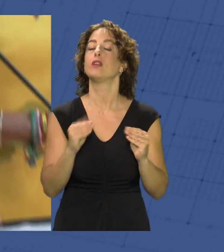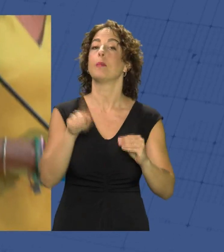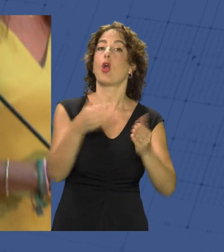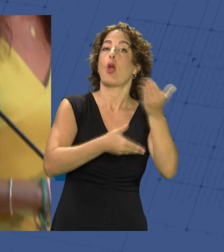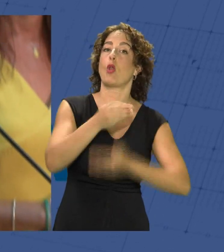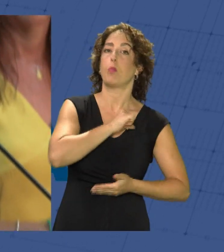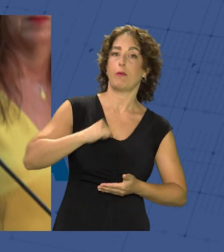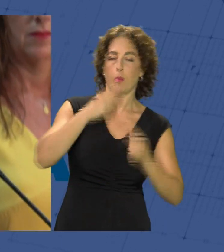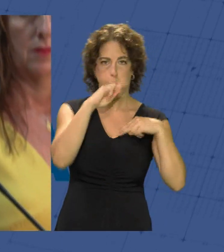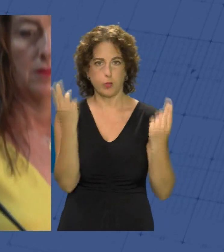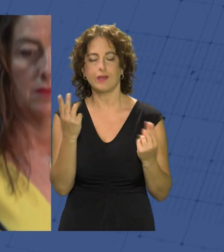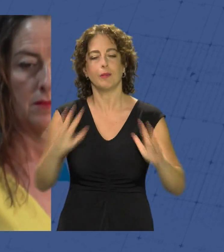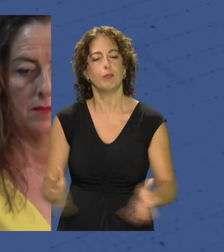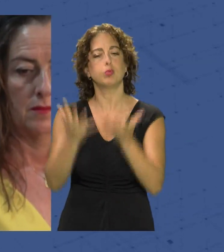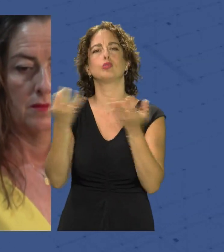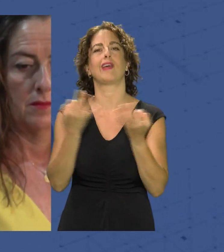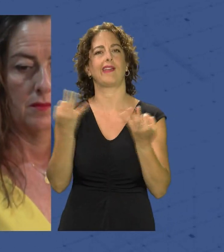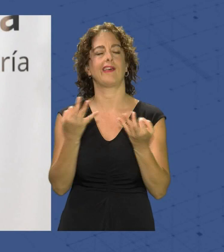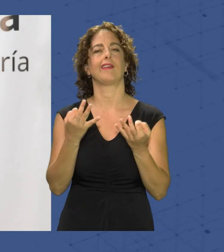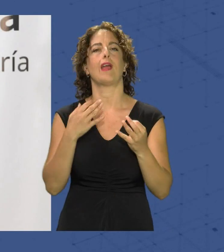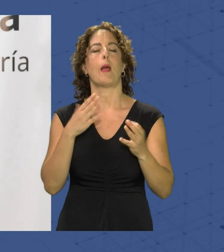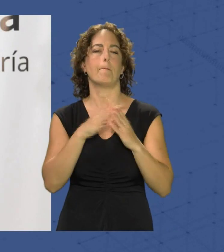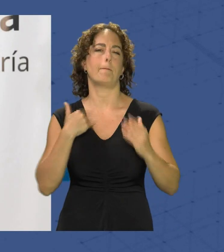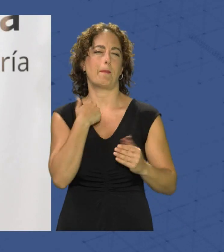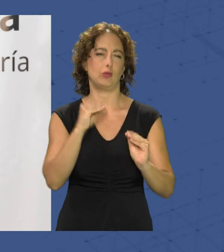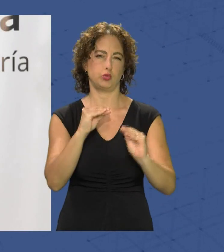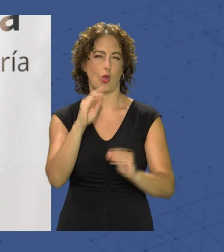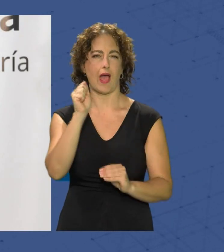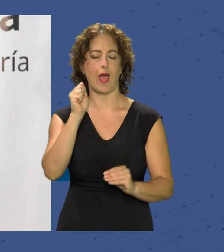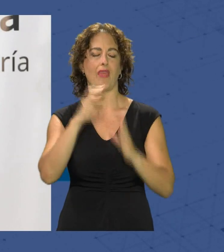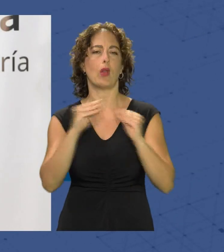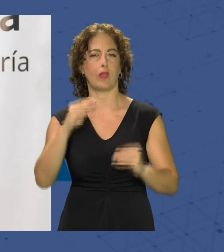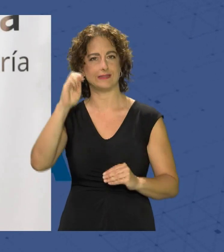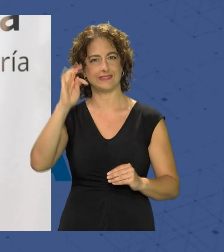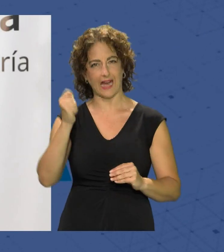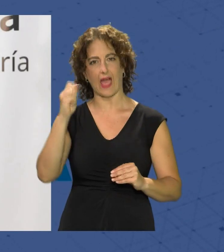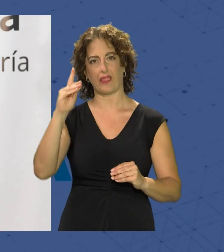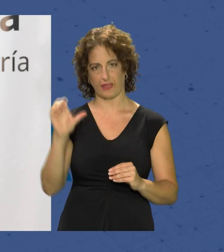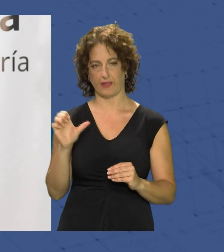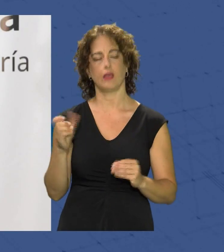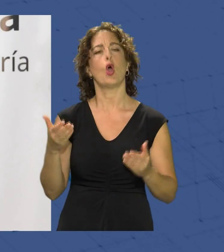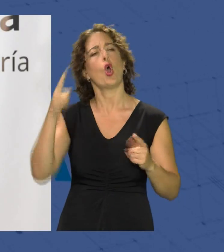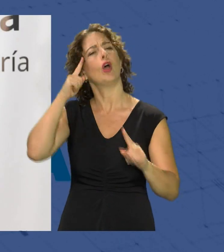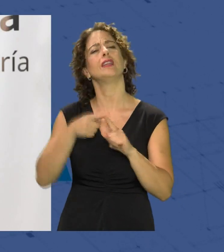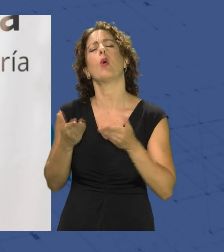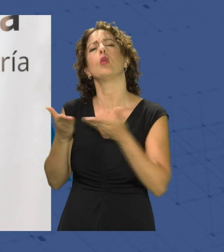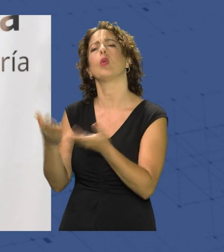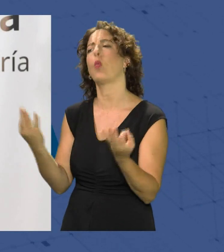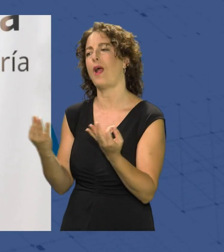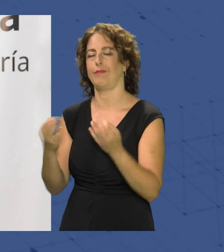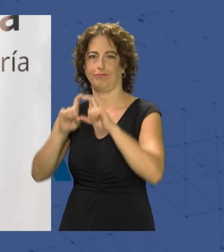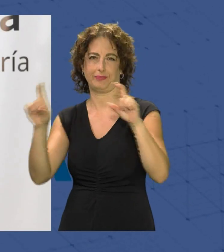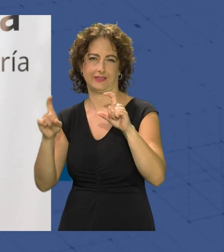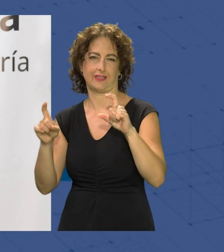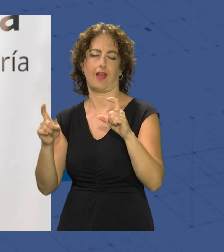impulso que supondrá para la comunidad el papel de Andalucía TRADE. El objetivo de estas ayudas es también, claro, favorecer el desarrollo empresarial e